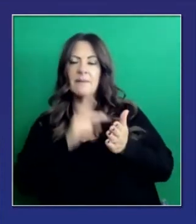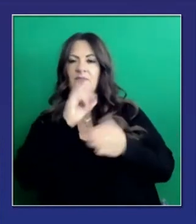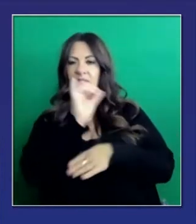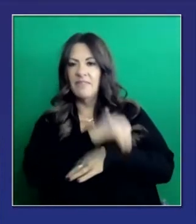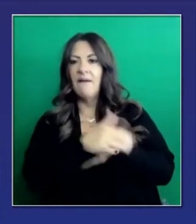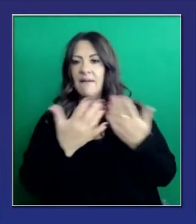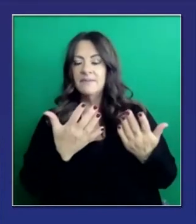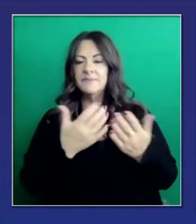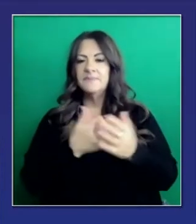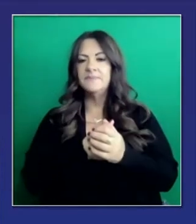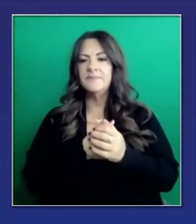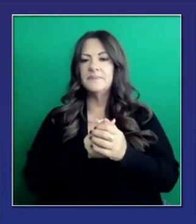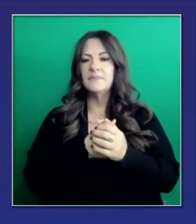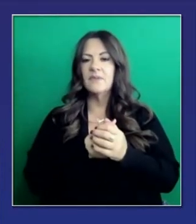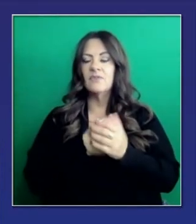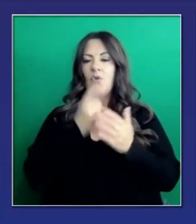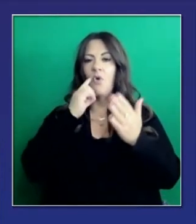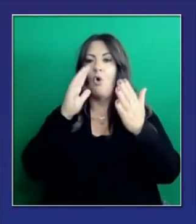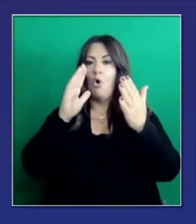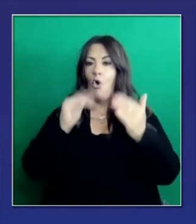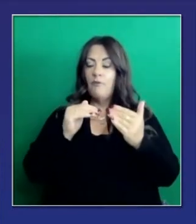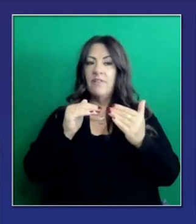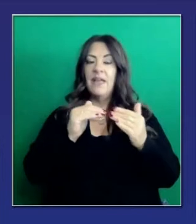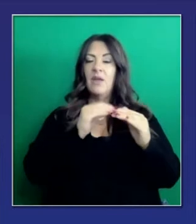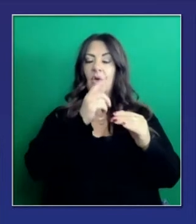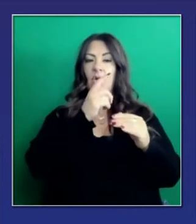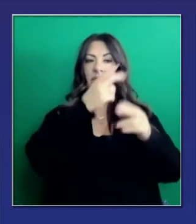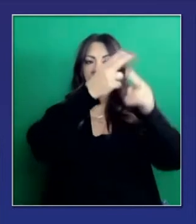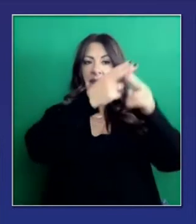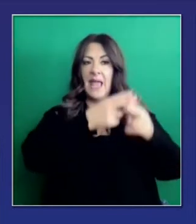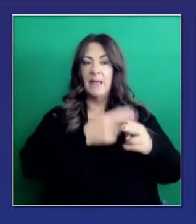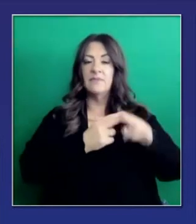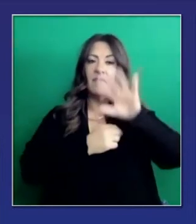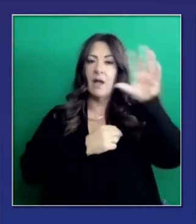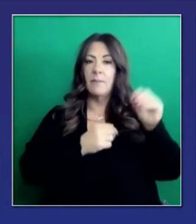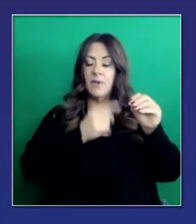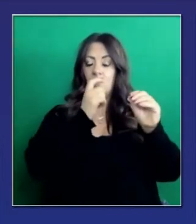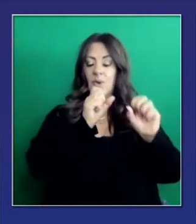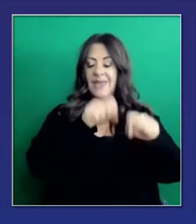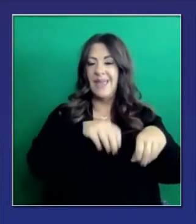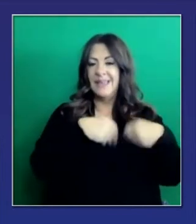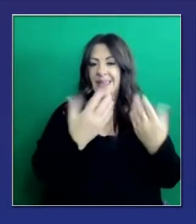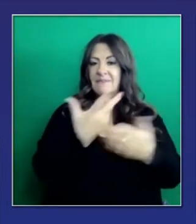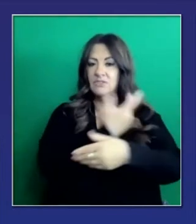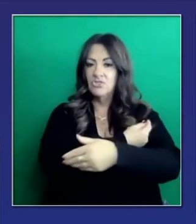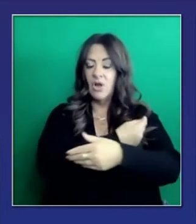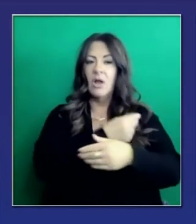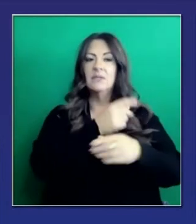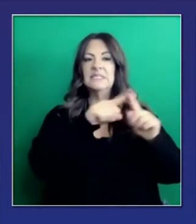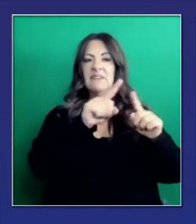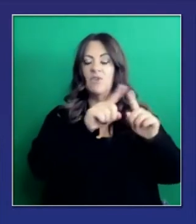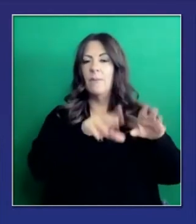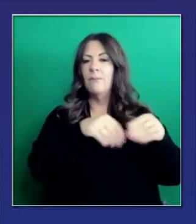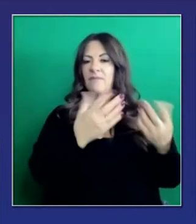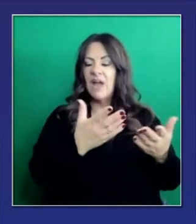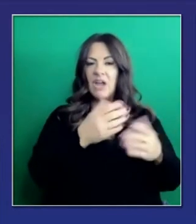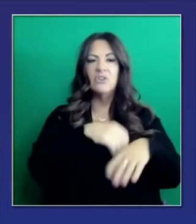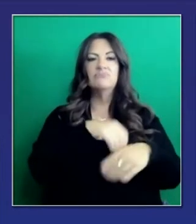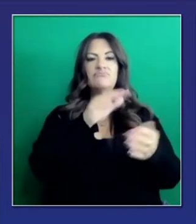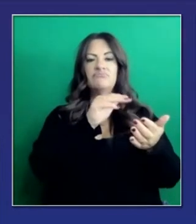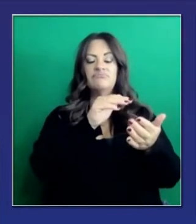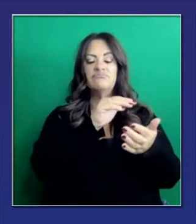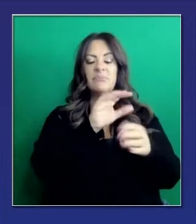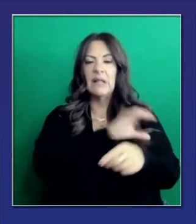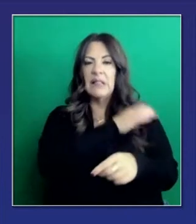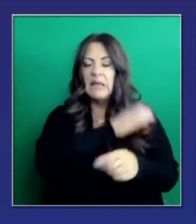es que es tan bueno como el sistema de redes de proveedores de servicio y clínicas y será más robusto